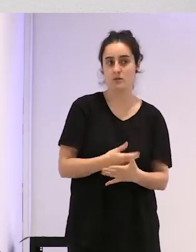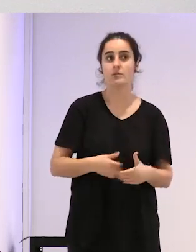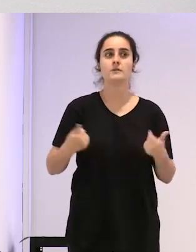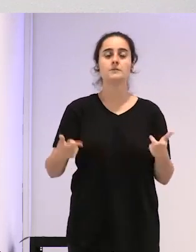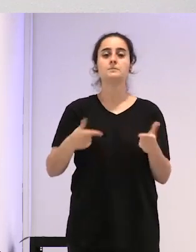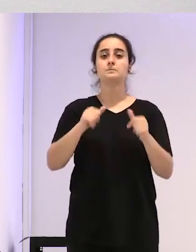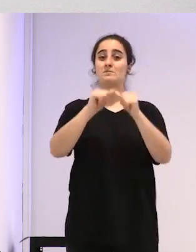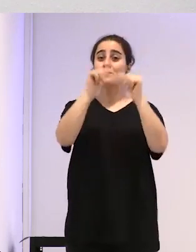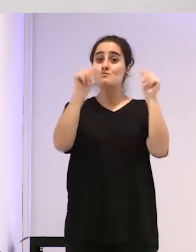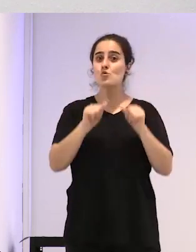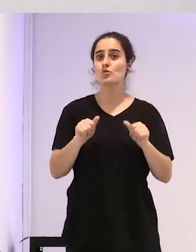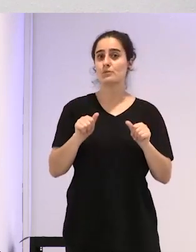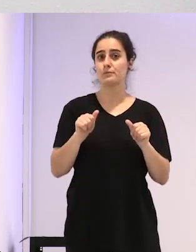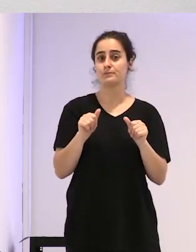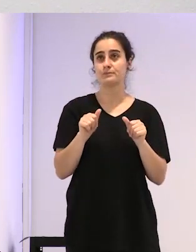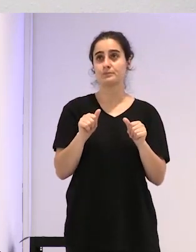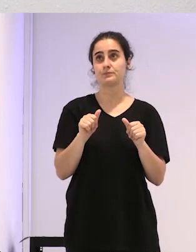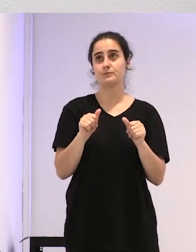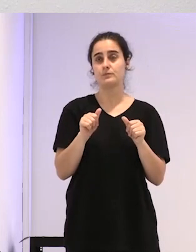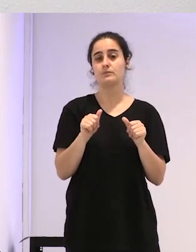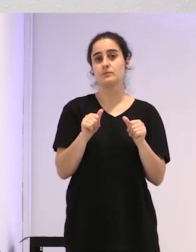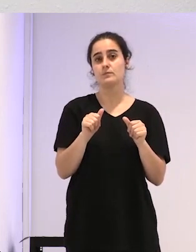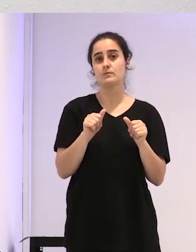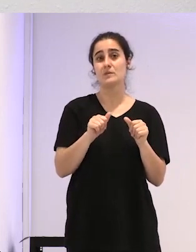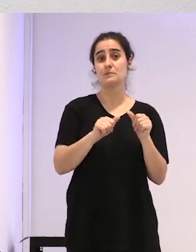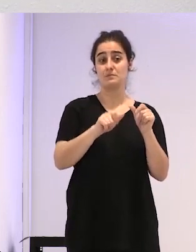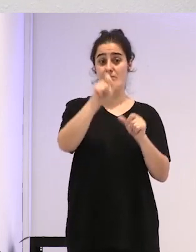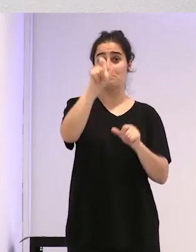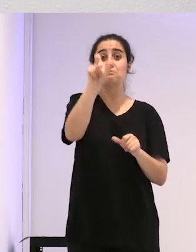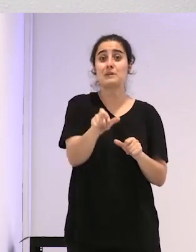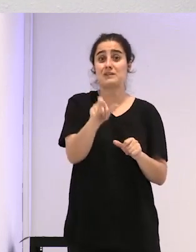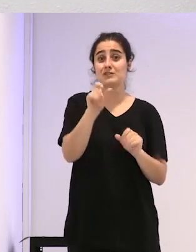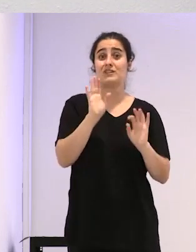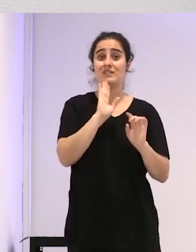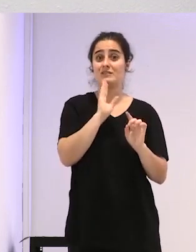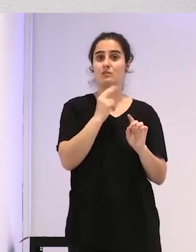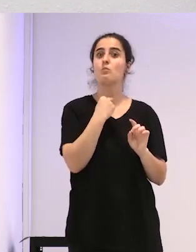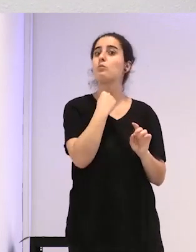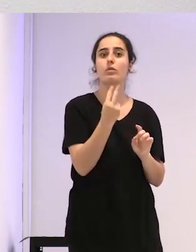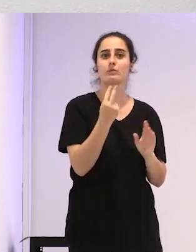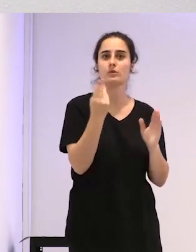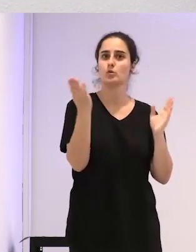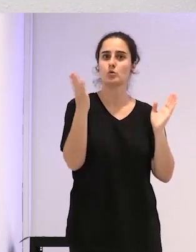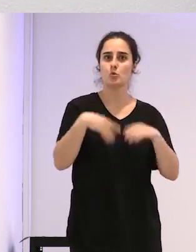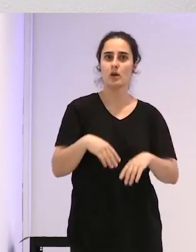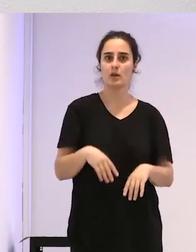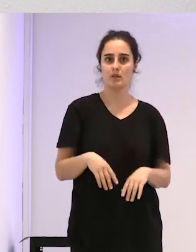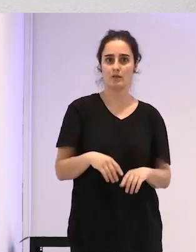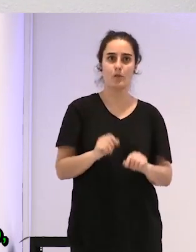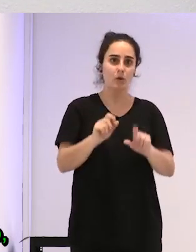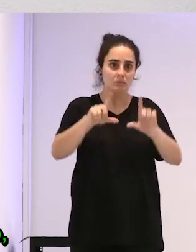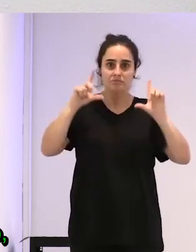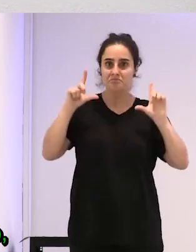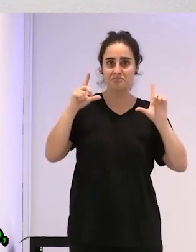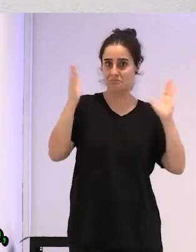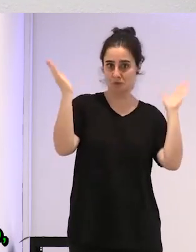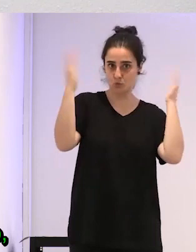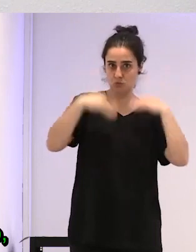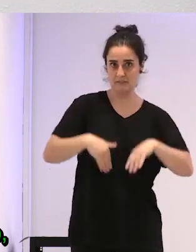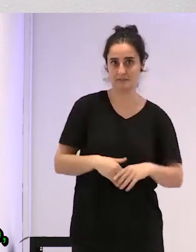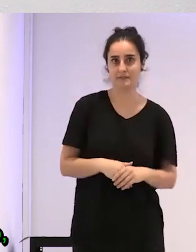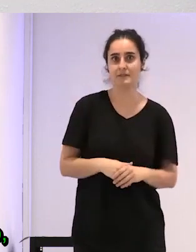modelo, evidentemente, la persona no tiene voz, la persona no está en el centro, la persona